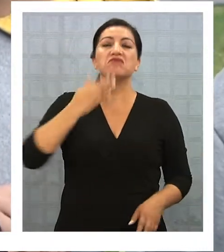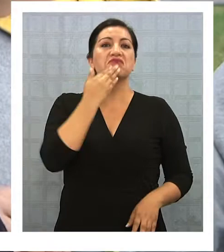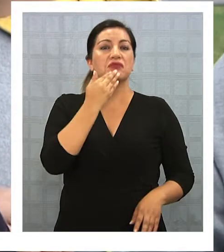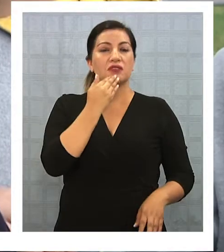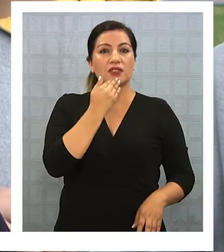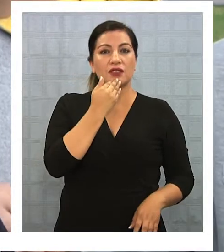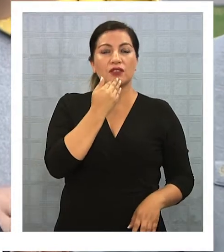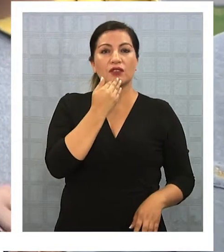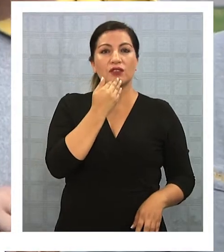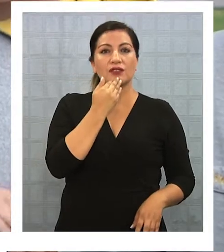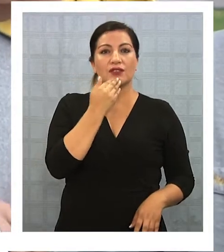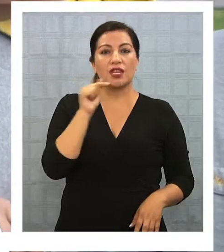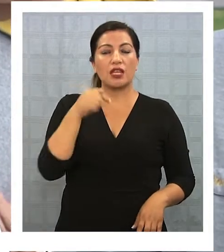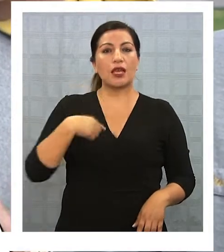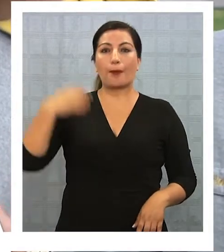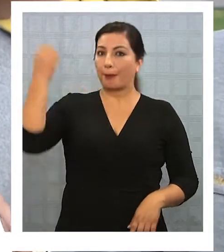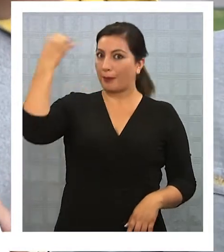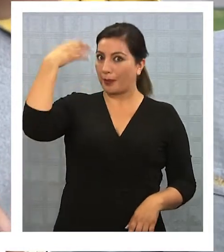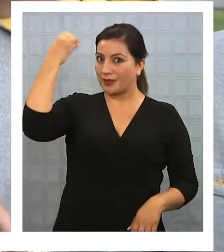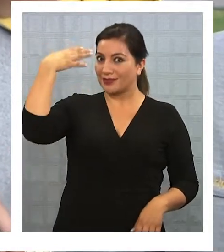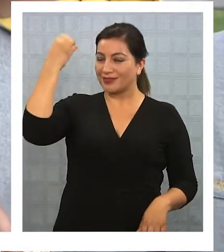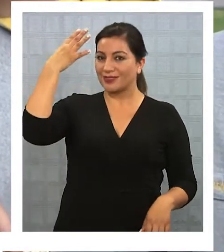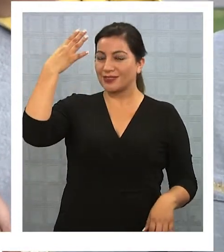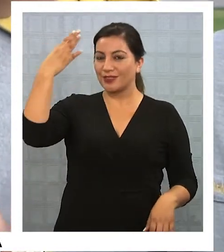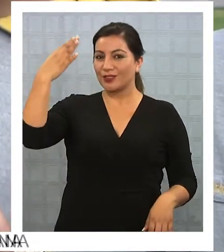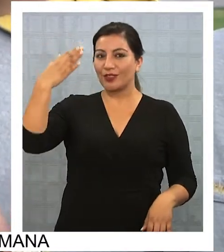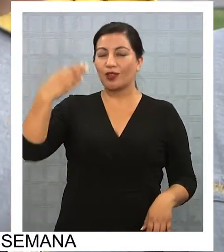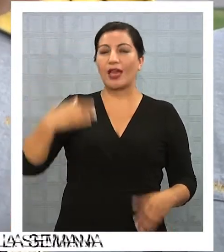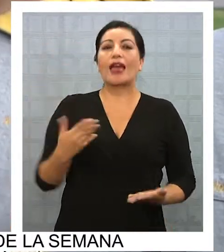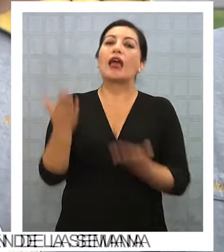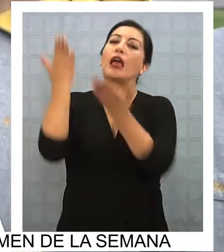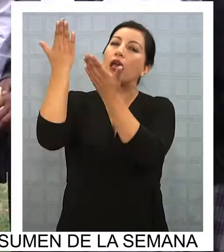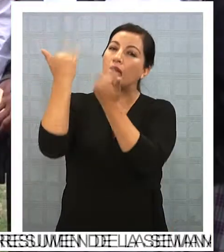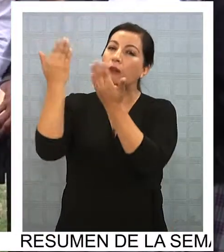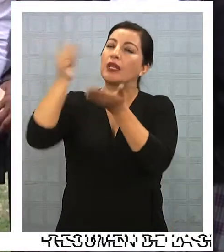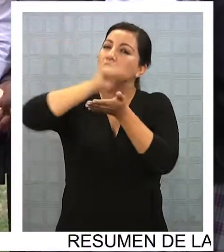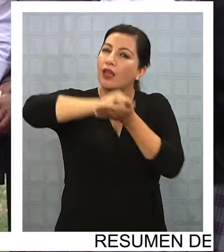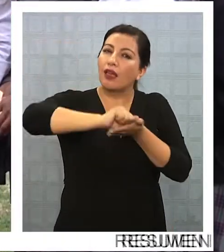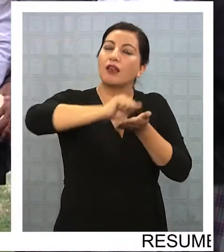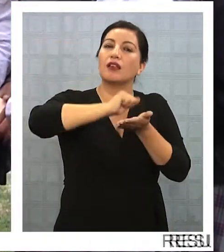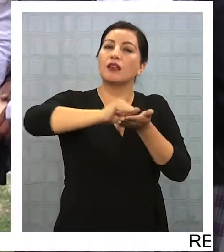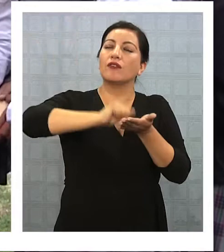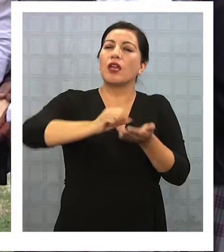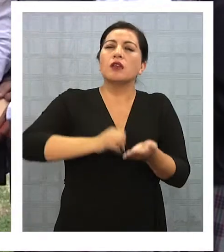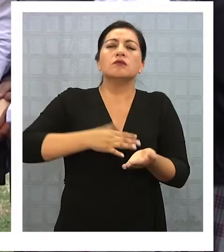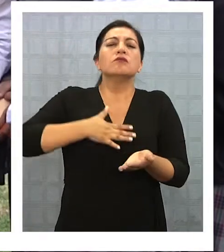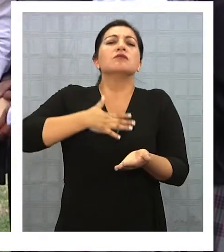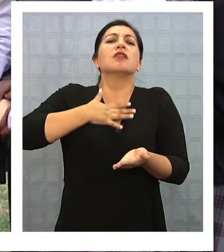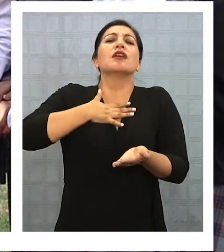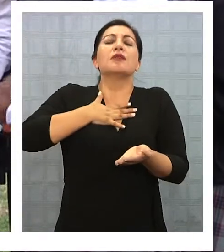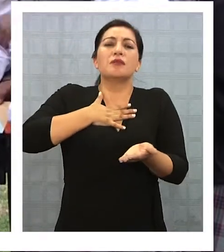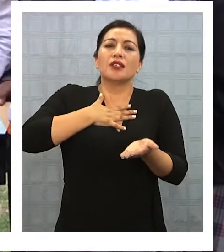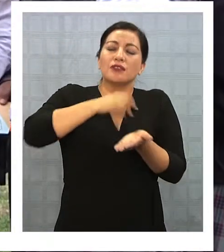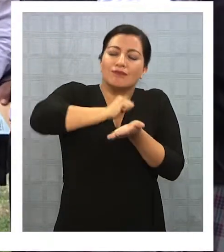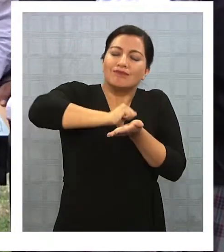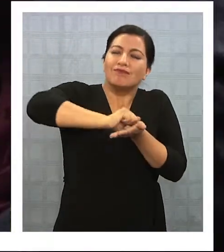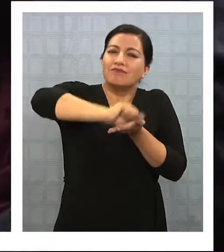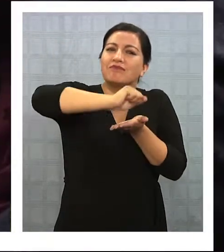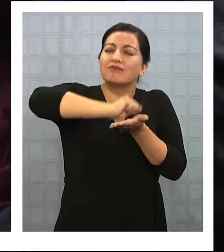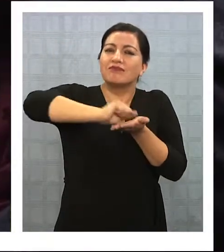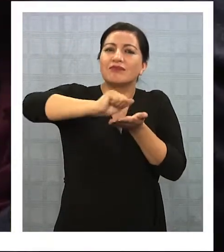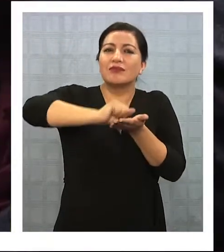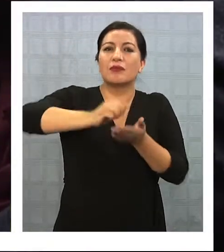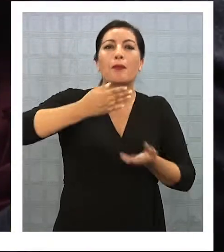esto me enseñó, me dio más esperanza en escribir y me inspiró mucho a darme